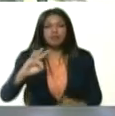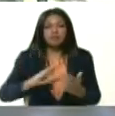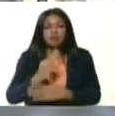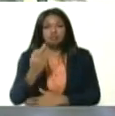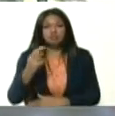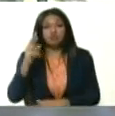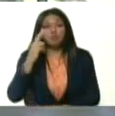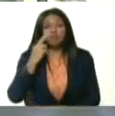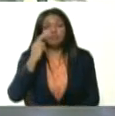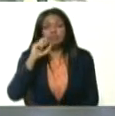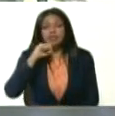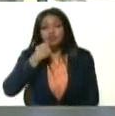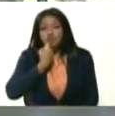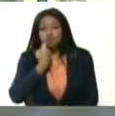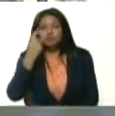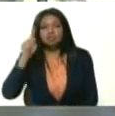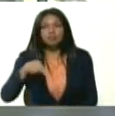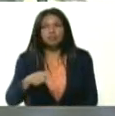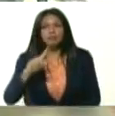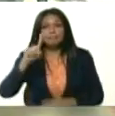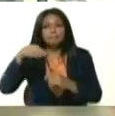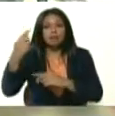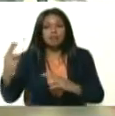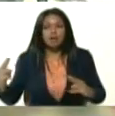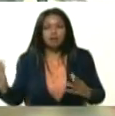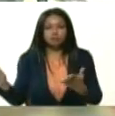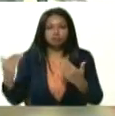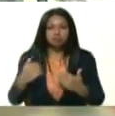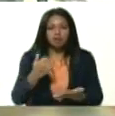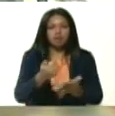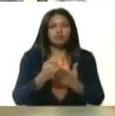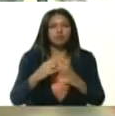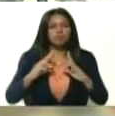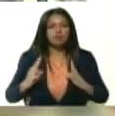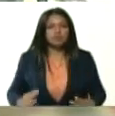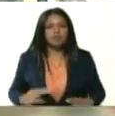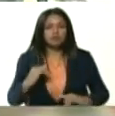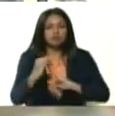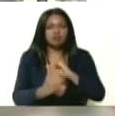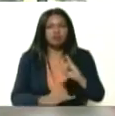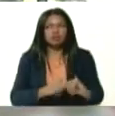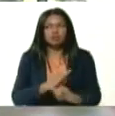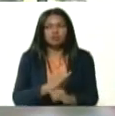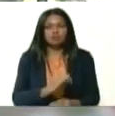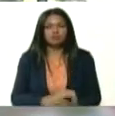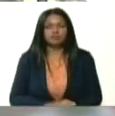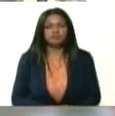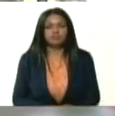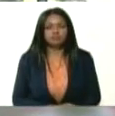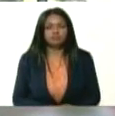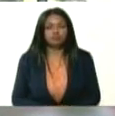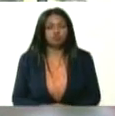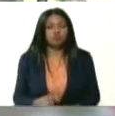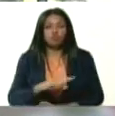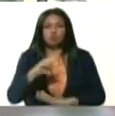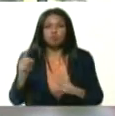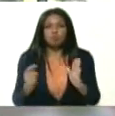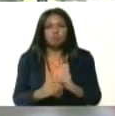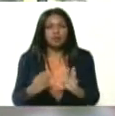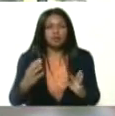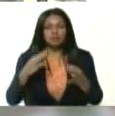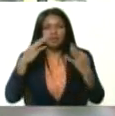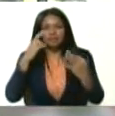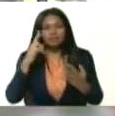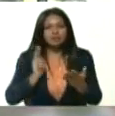Coincide mañana la ayuda humanitaria internacional concreta, certera,